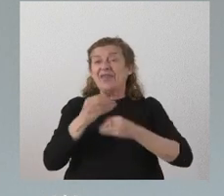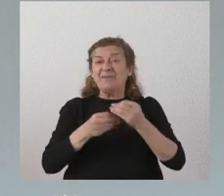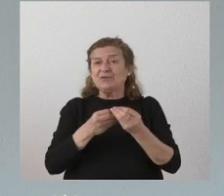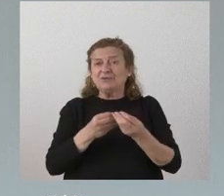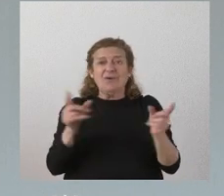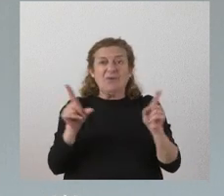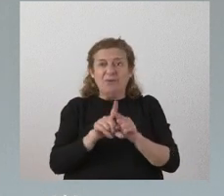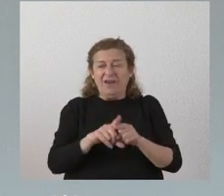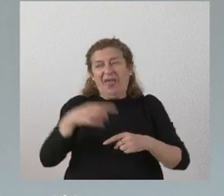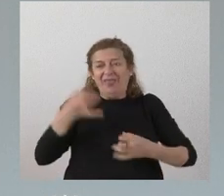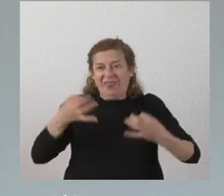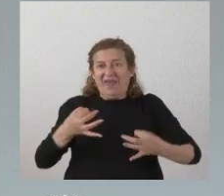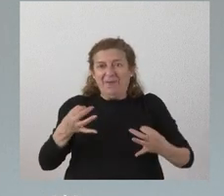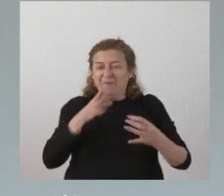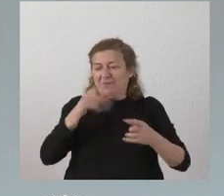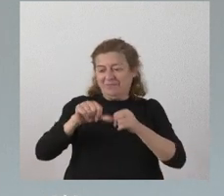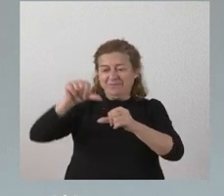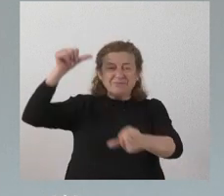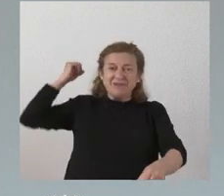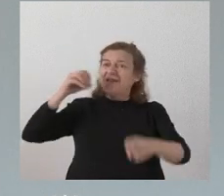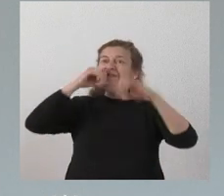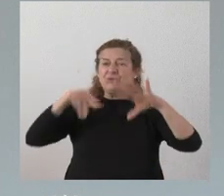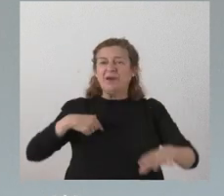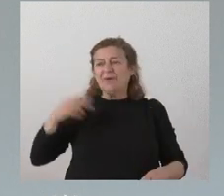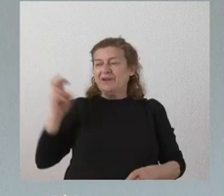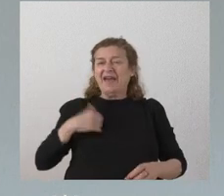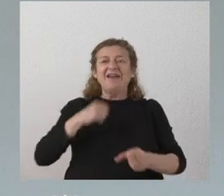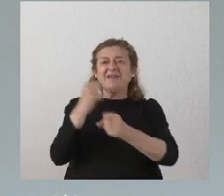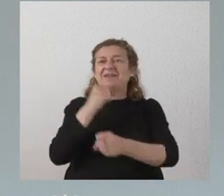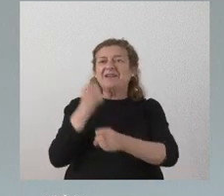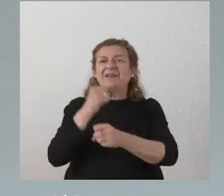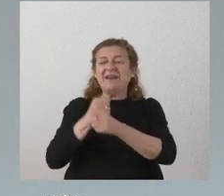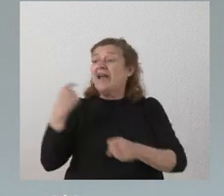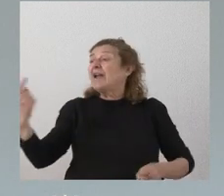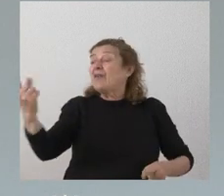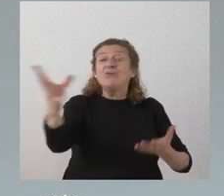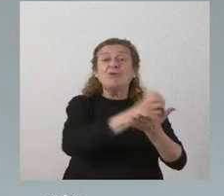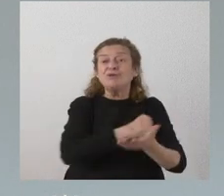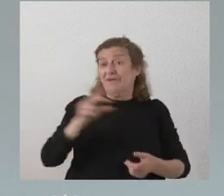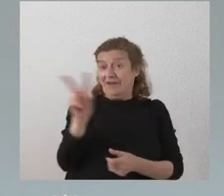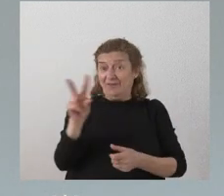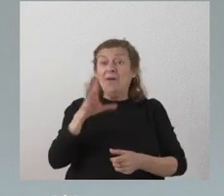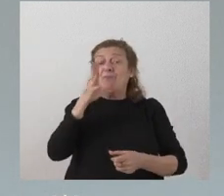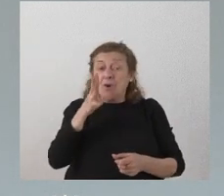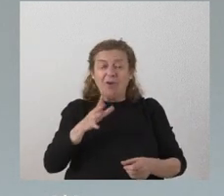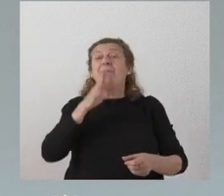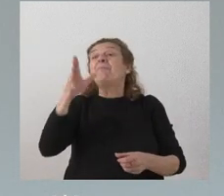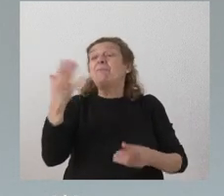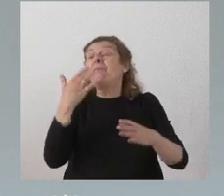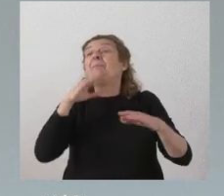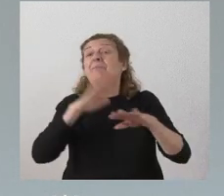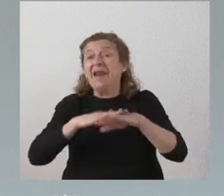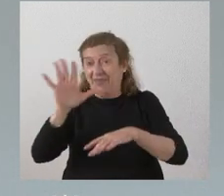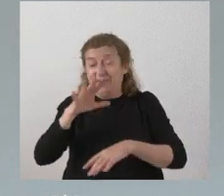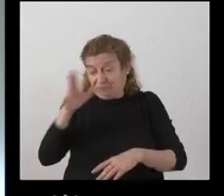tan debido como a lo largo de la historia venimos trabajando todos y cada uno de los vallisoletanos por y para el cine y por tanto estamos de